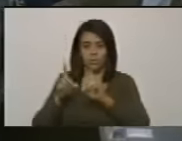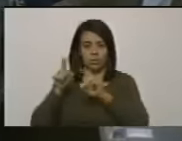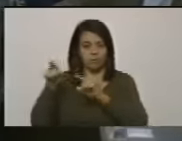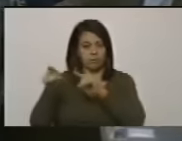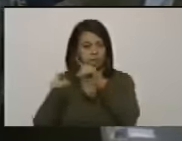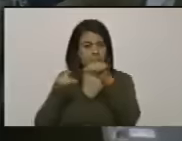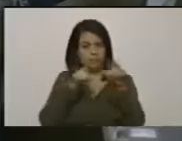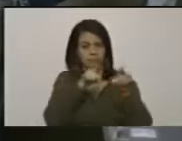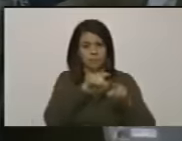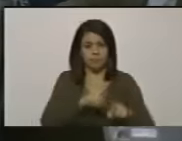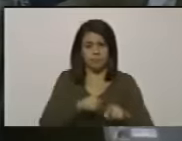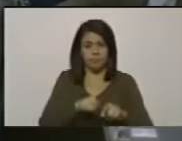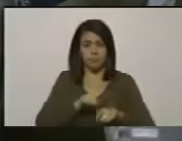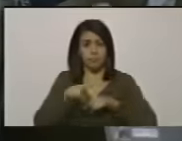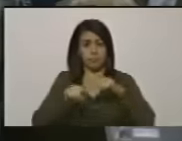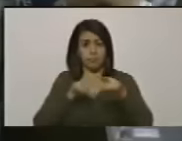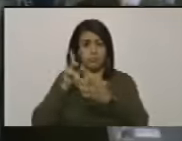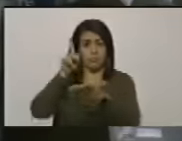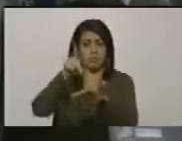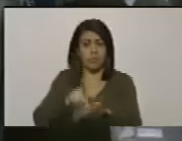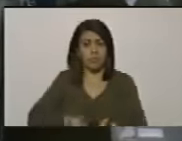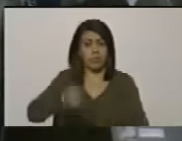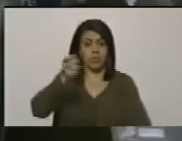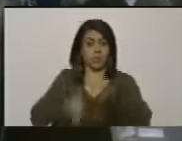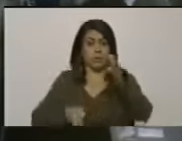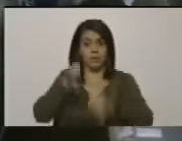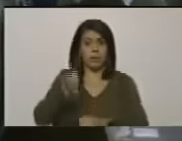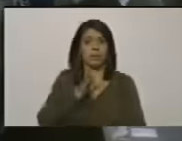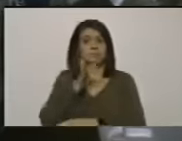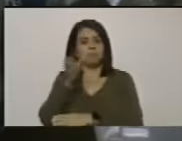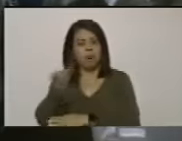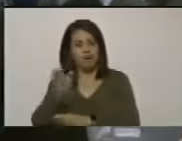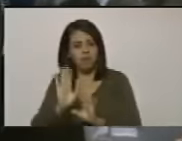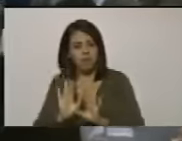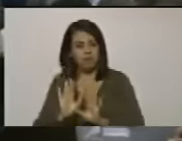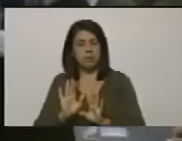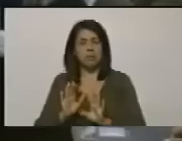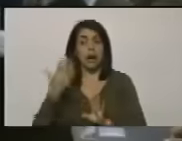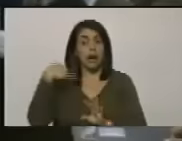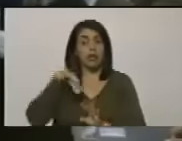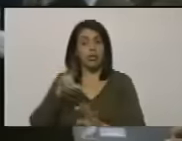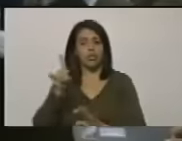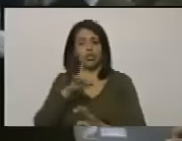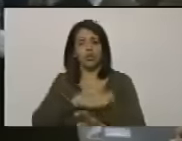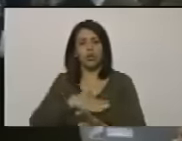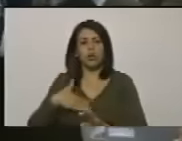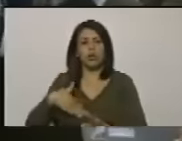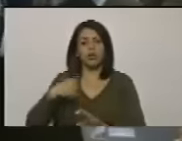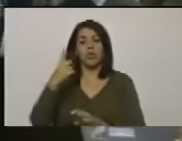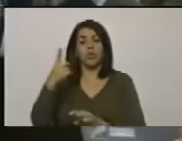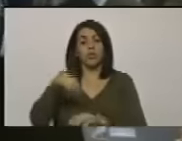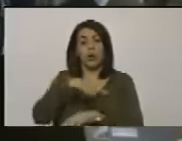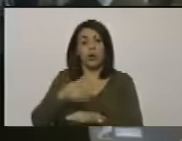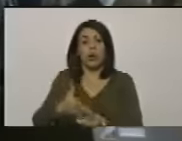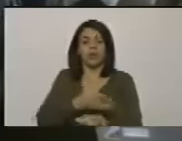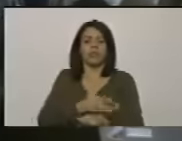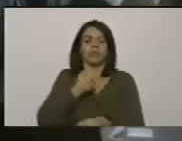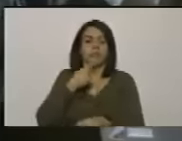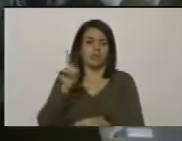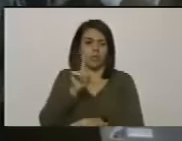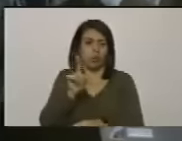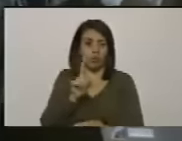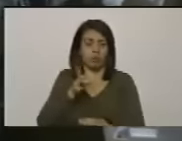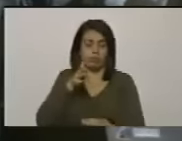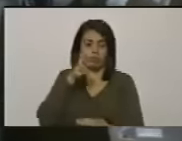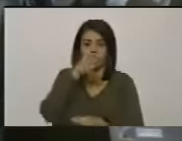si les dan la orden de ir al TCJ tienen que ir al TCJ aunque lo nieguen una hora antes y si